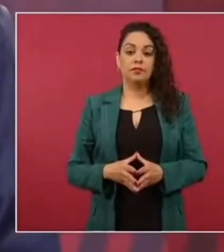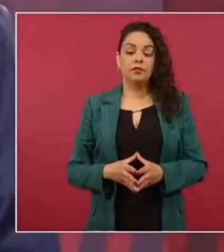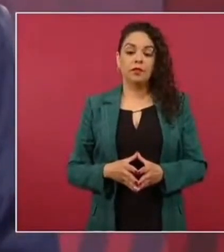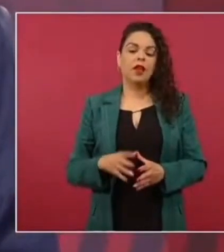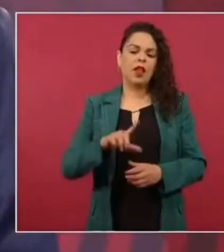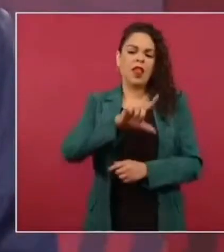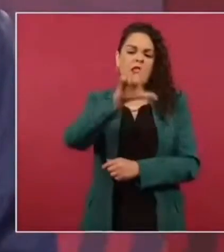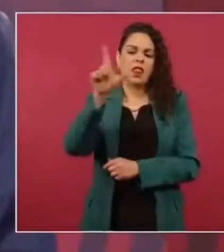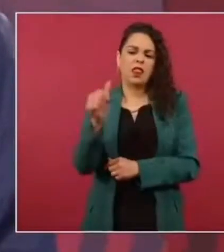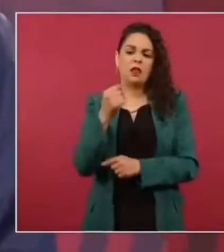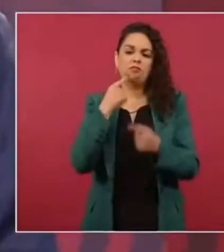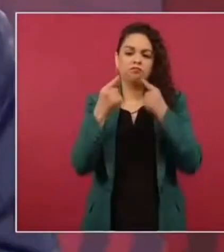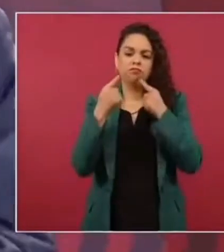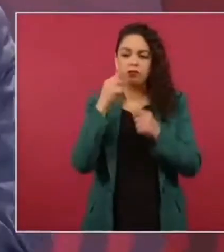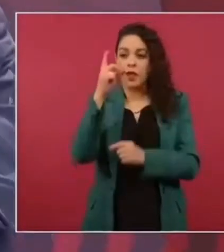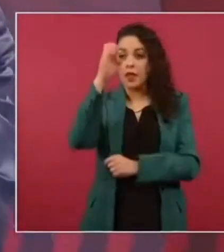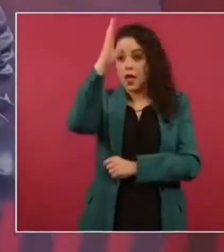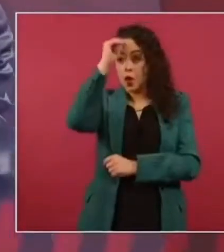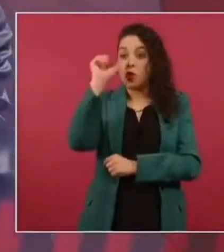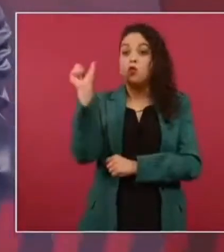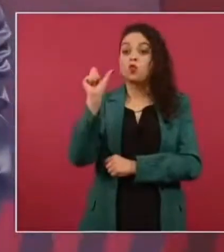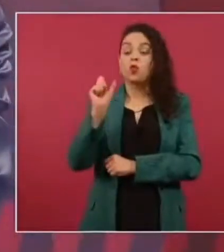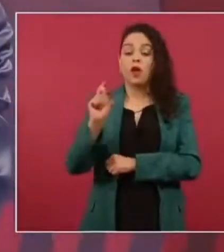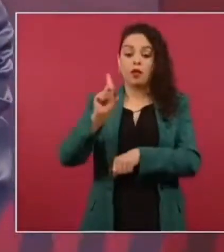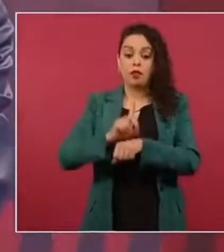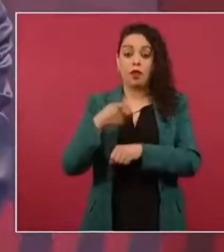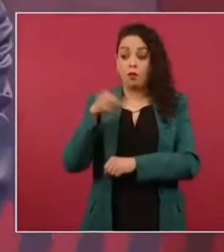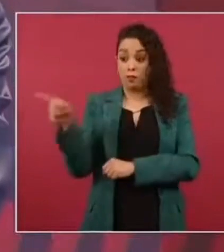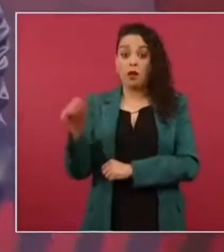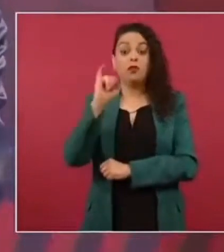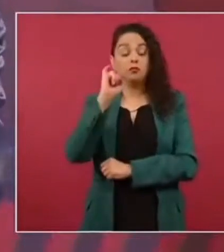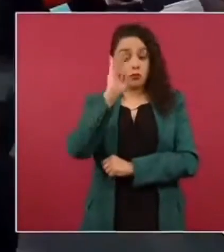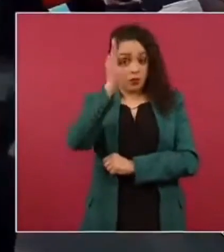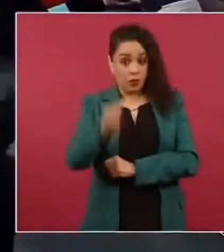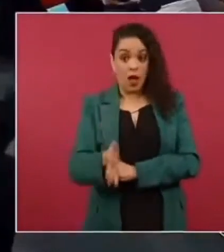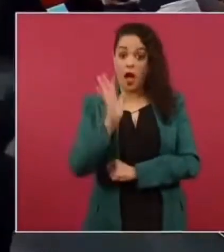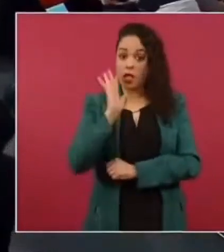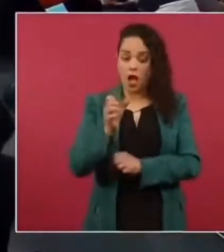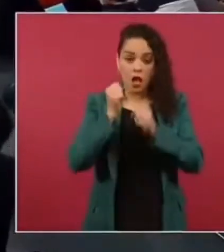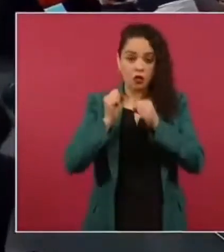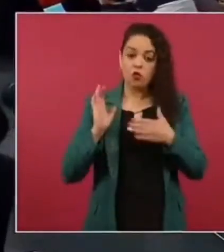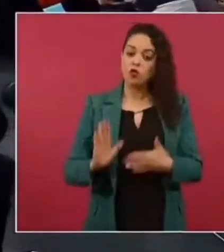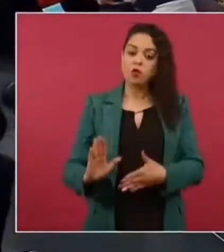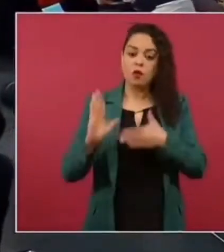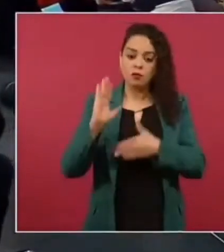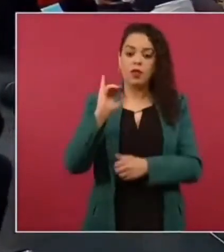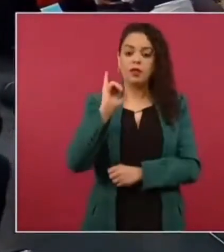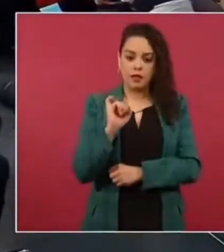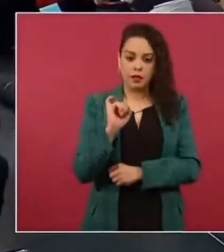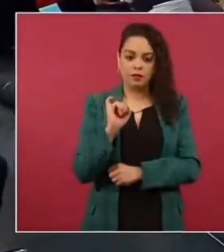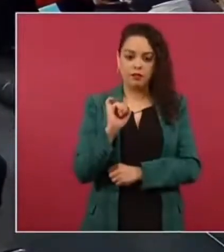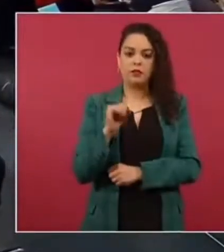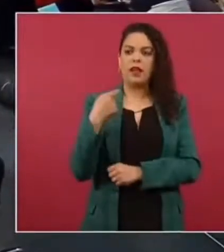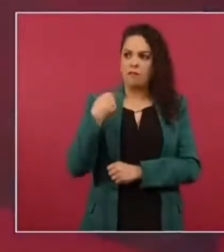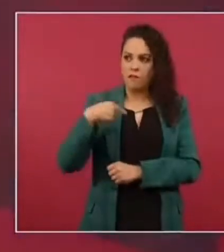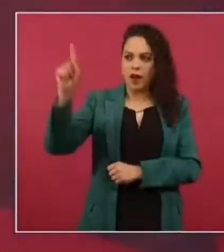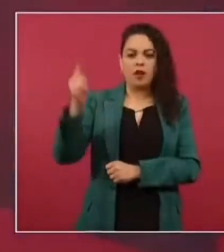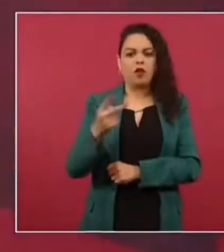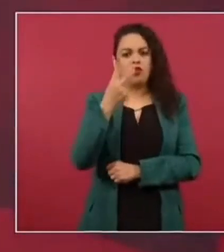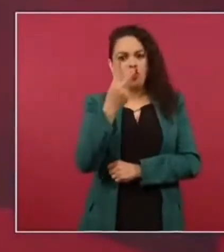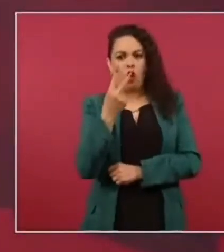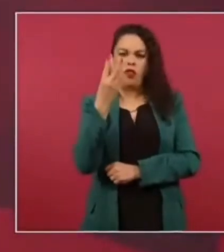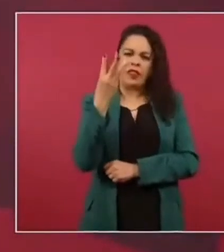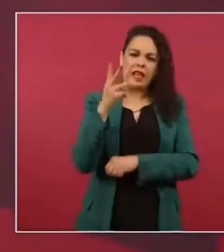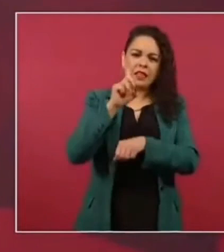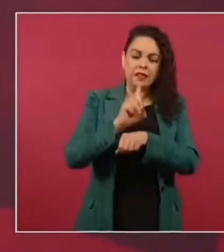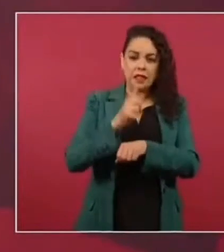está este dispuesto ya hicimos el compromiso entonces vamos a estar dos o tres días recorriendo todo